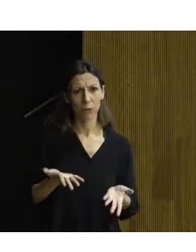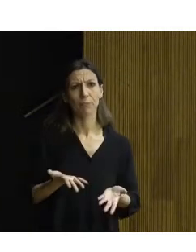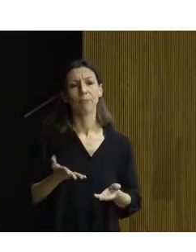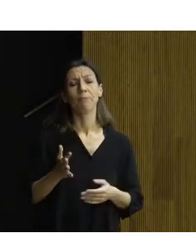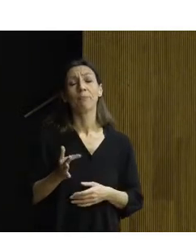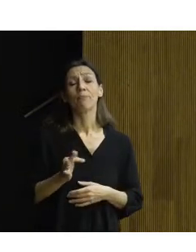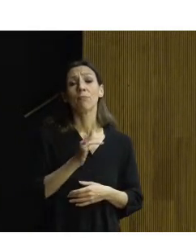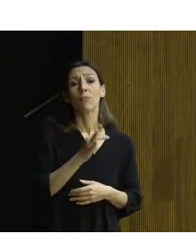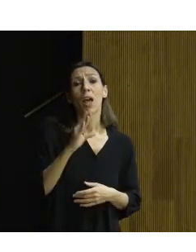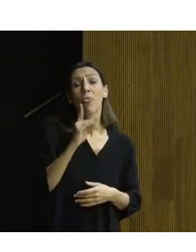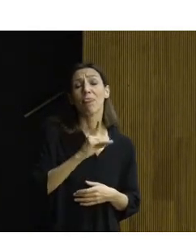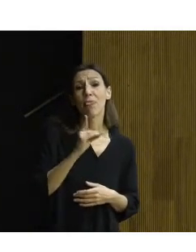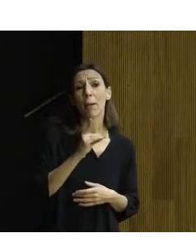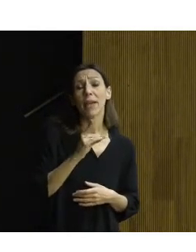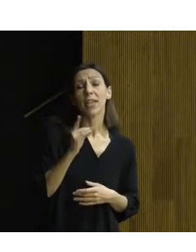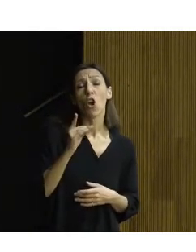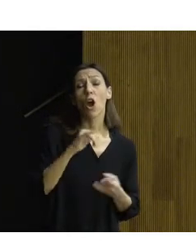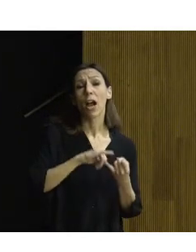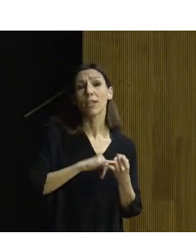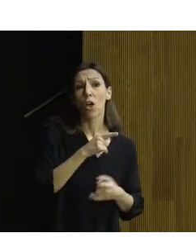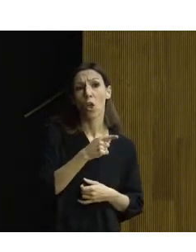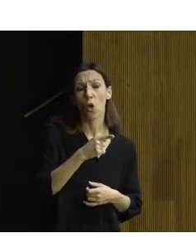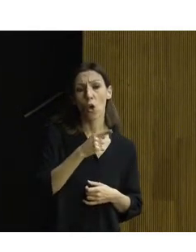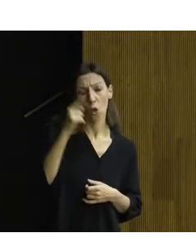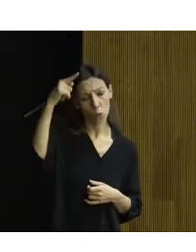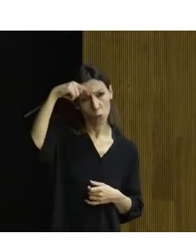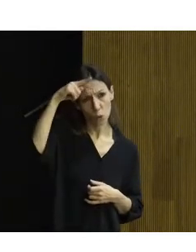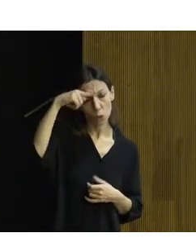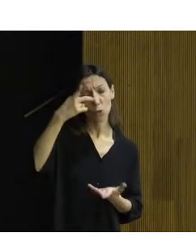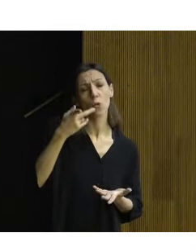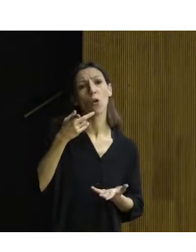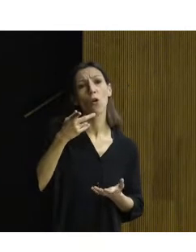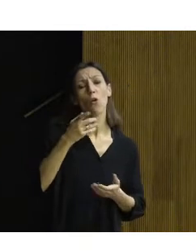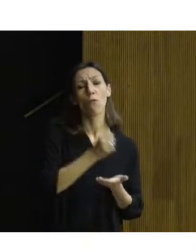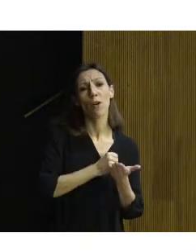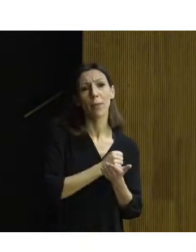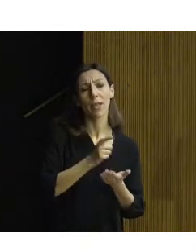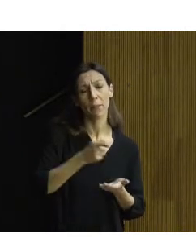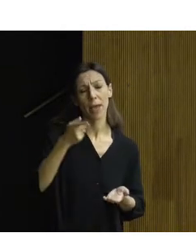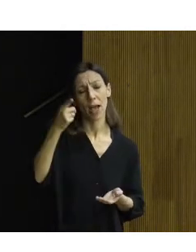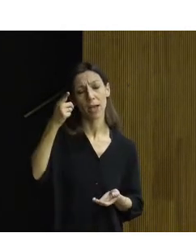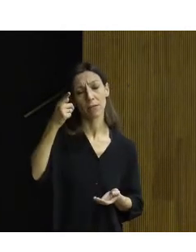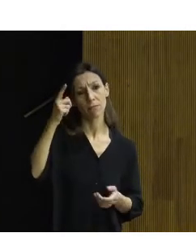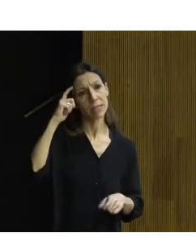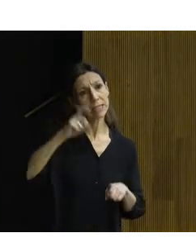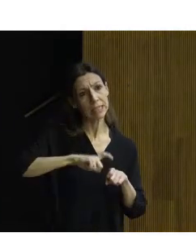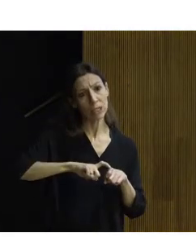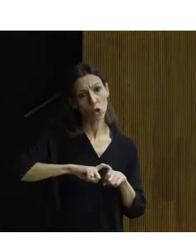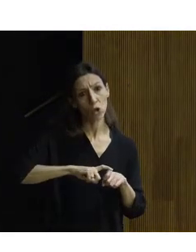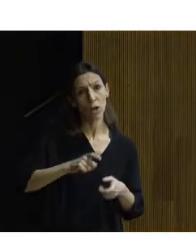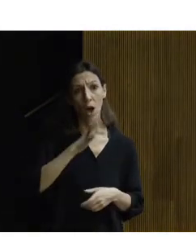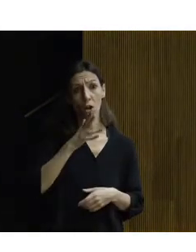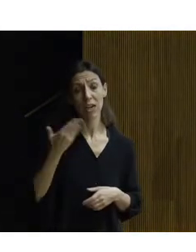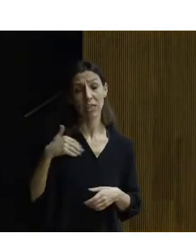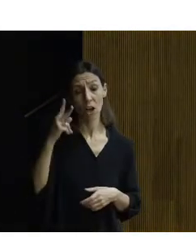Casado es doctor en farmacia diplomado de análisis clínicos diplomado en sanidad y diplomado en psicología eh aunque ahora está jubilado ha ejercido